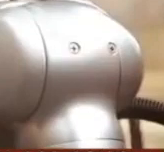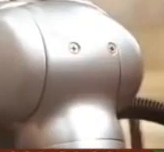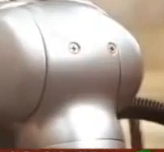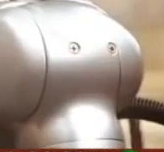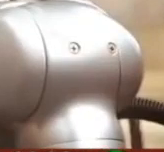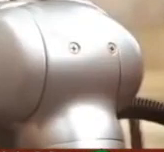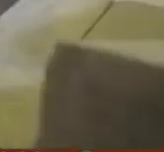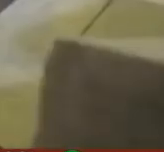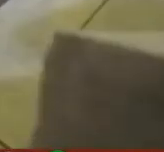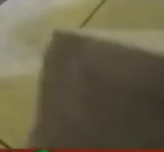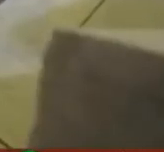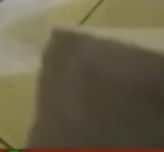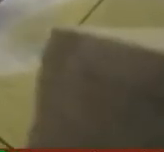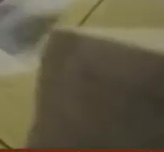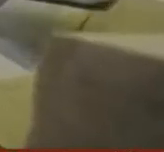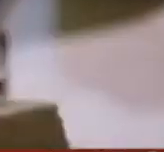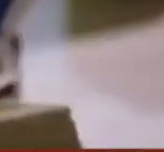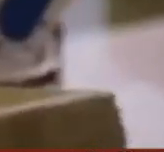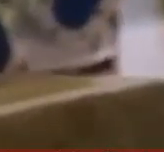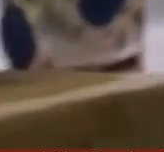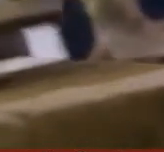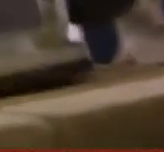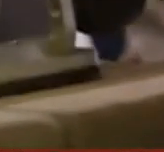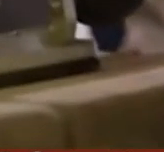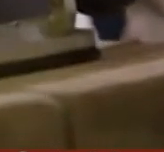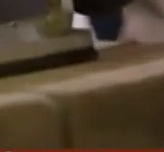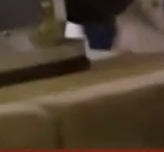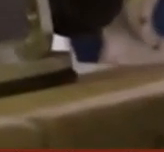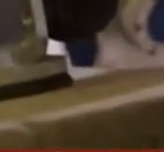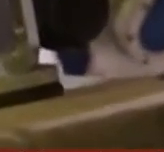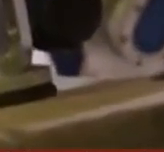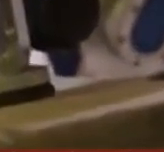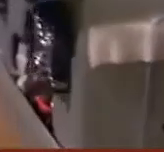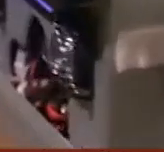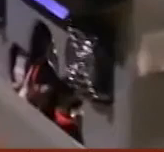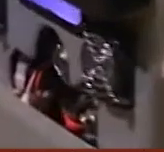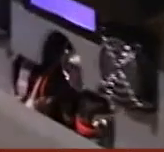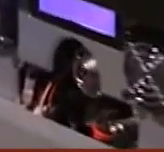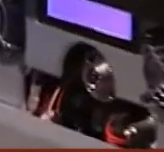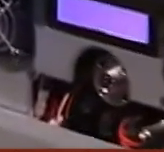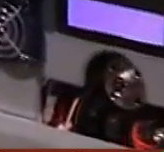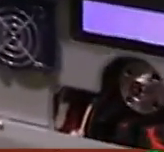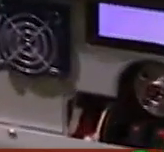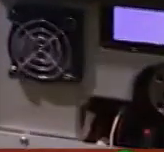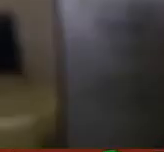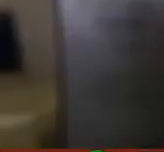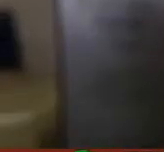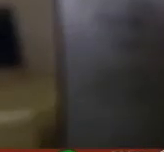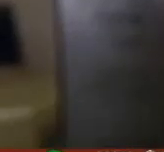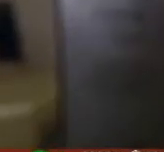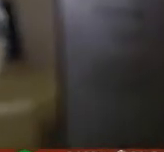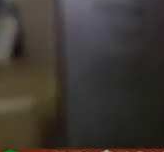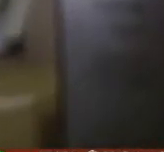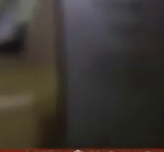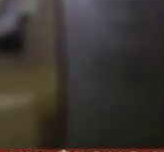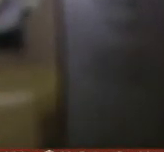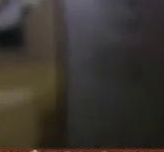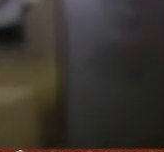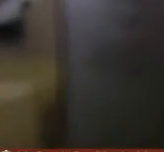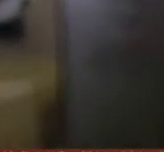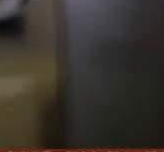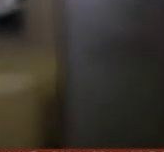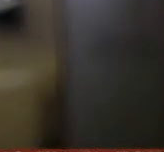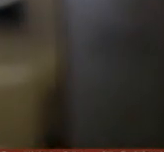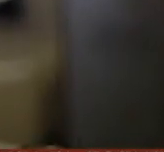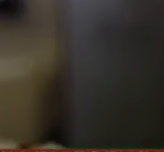inteligencia artificial jamás podrá superar a la humana, porque un coche, aun cuando es más rápido, no significa que sea